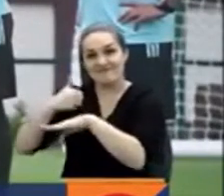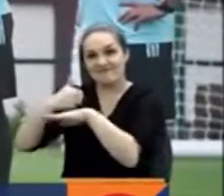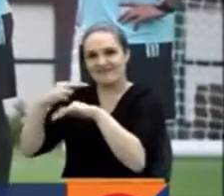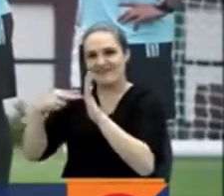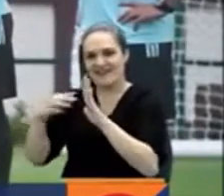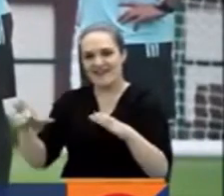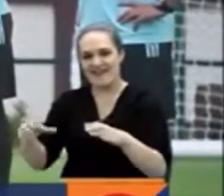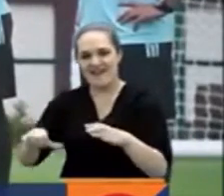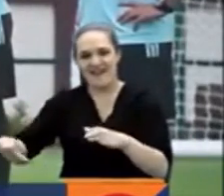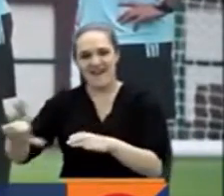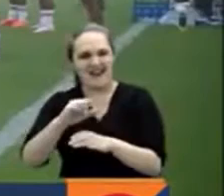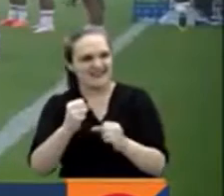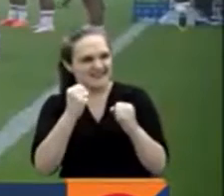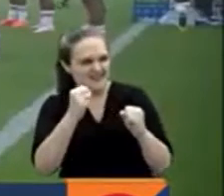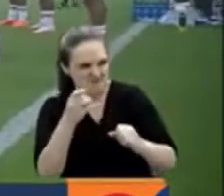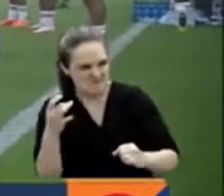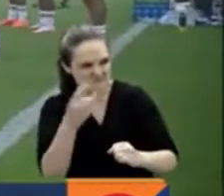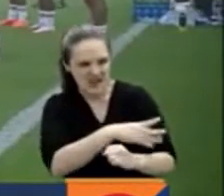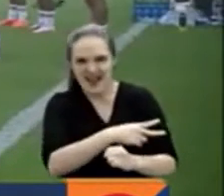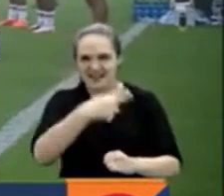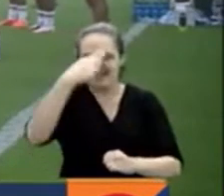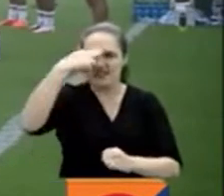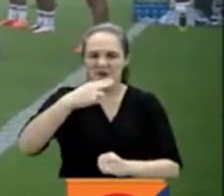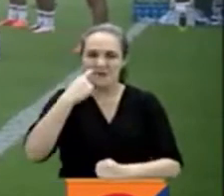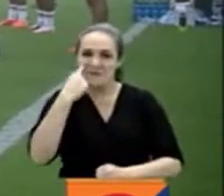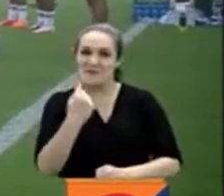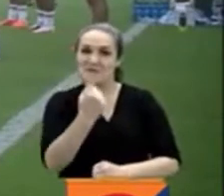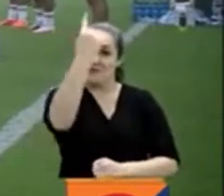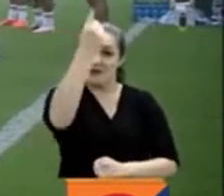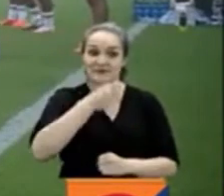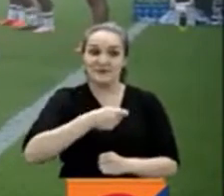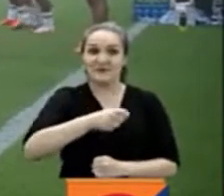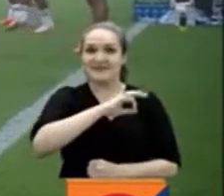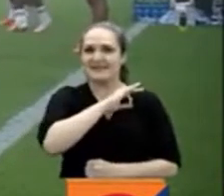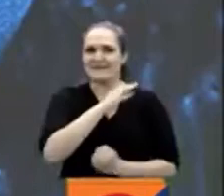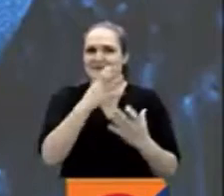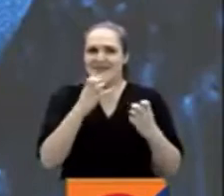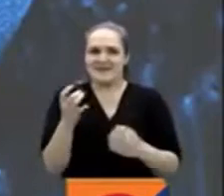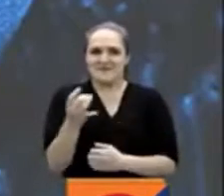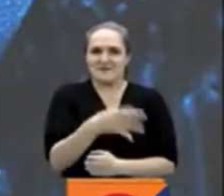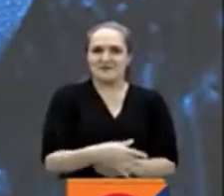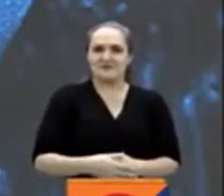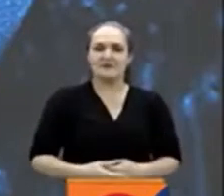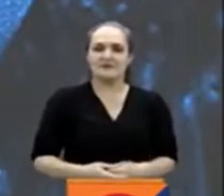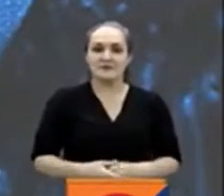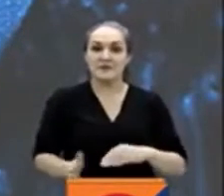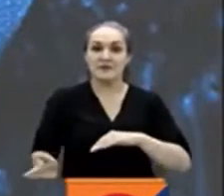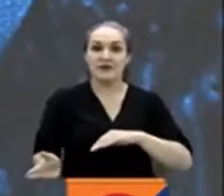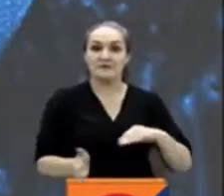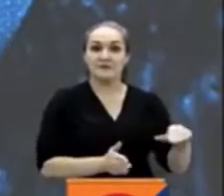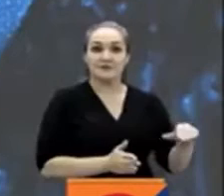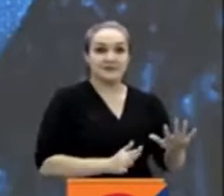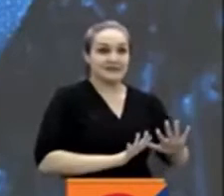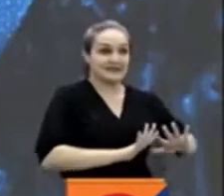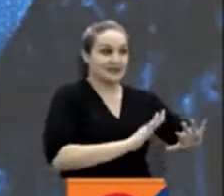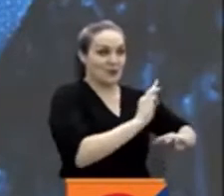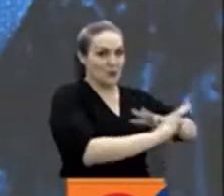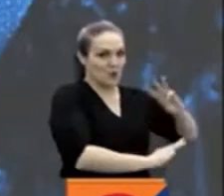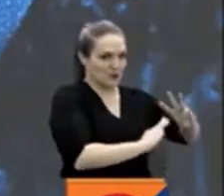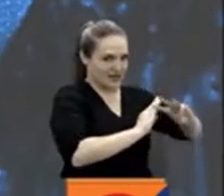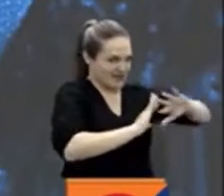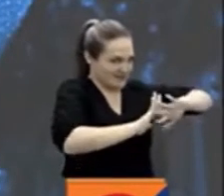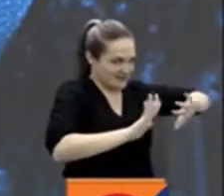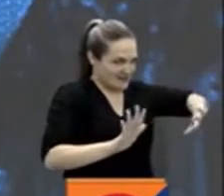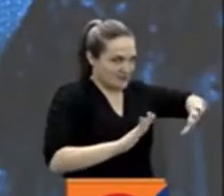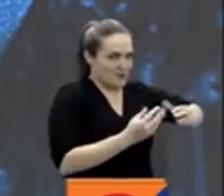muchachas quieren seguir haciendo historia y el próximo sábado buscarán escribir ese nuevo capítulo. Del Mundial Femenino Sub-17 nos vamos